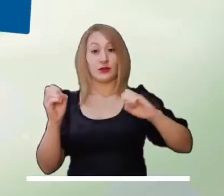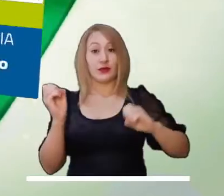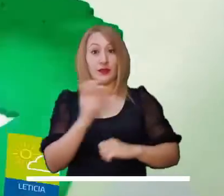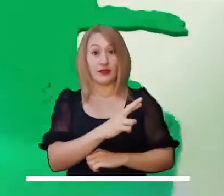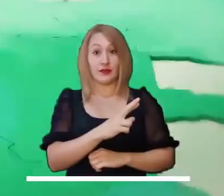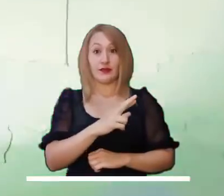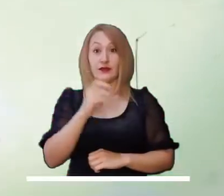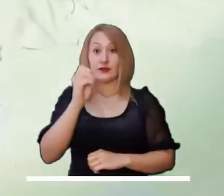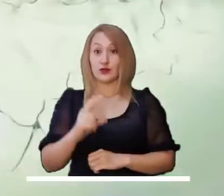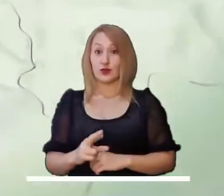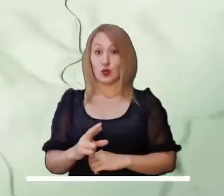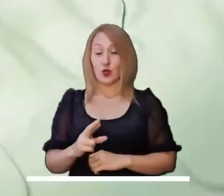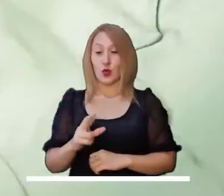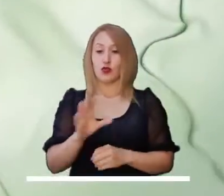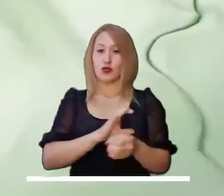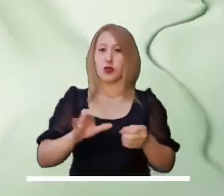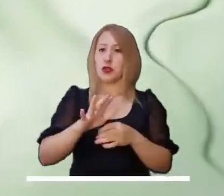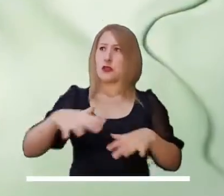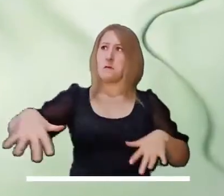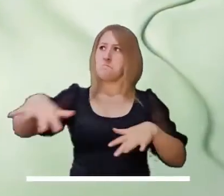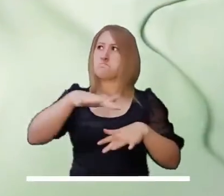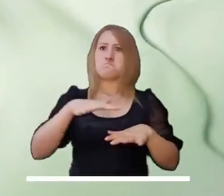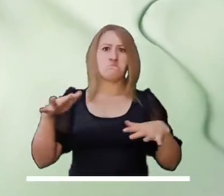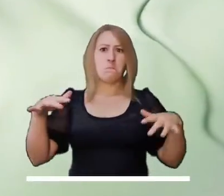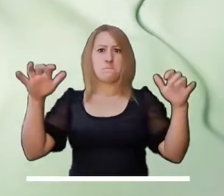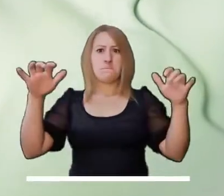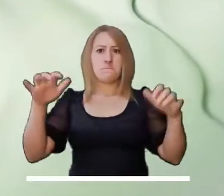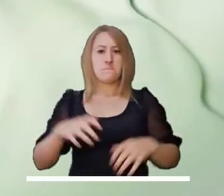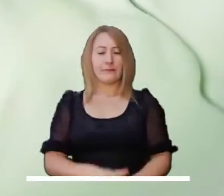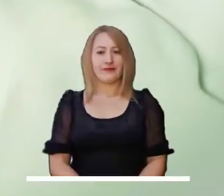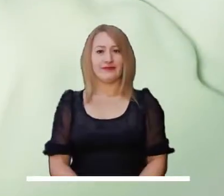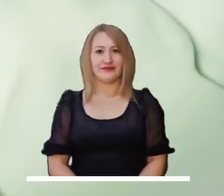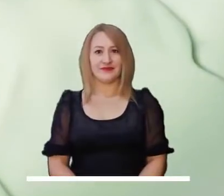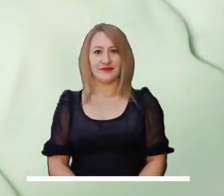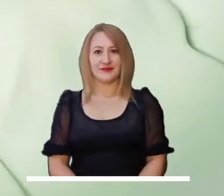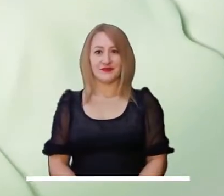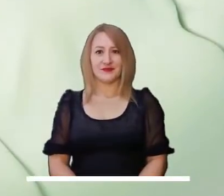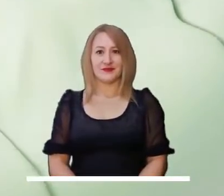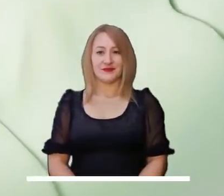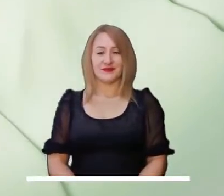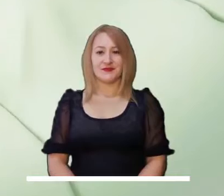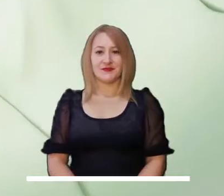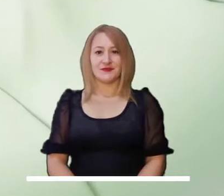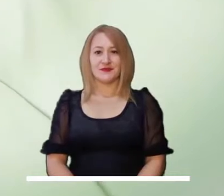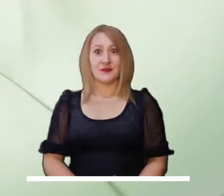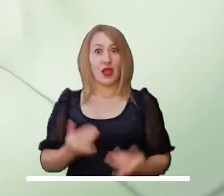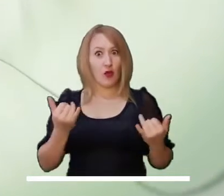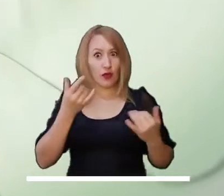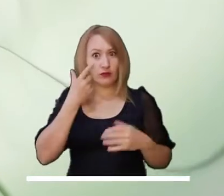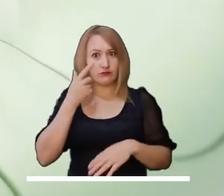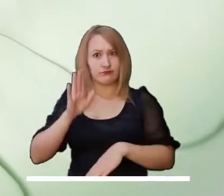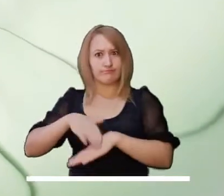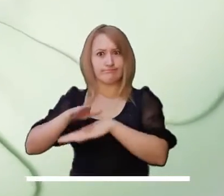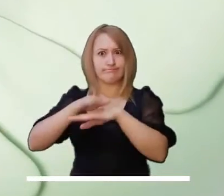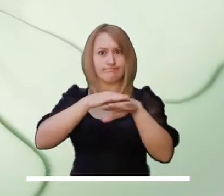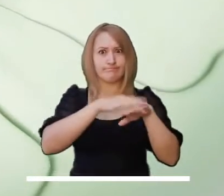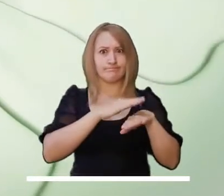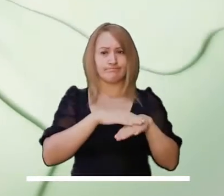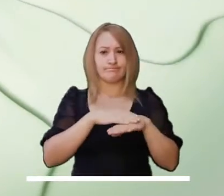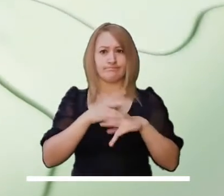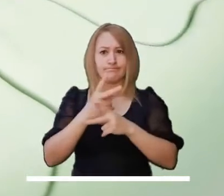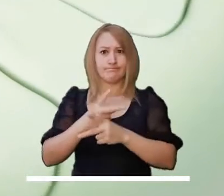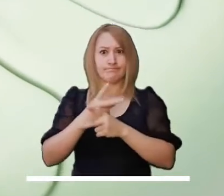Finalizamos con la capital del país donde las lluvias se concentrarían en el oriente y sur, mientras que en el resto de la ciudad se anticipa tiempo seco.